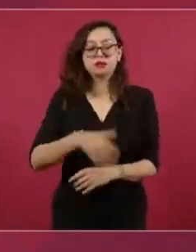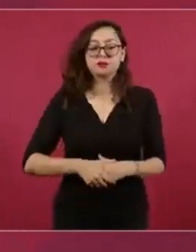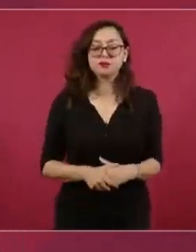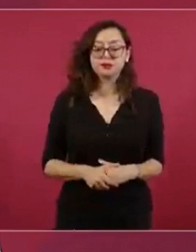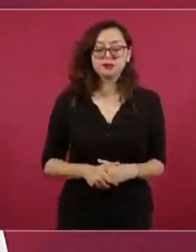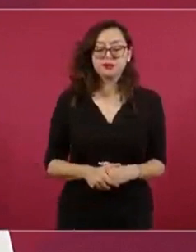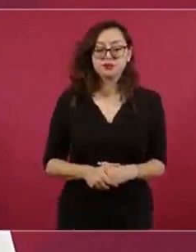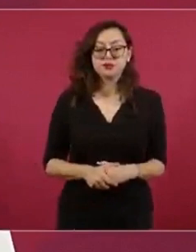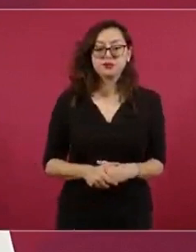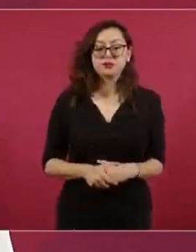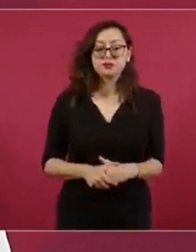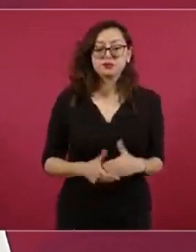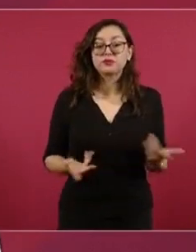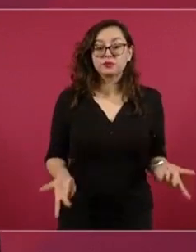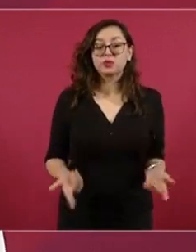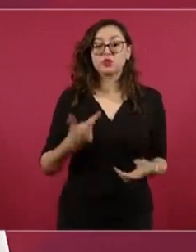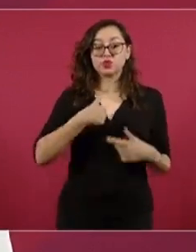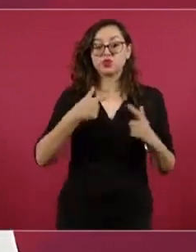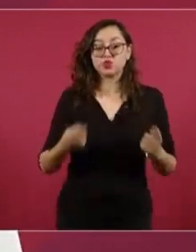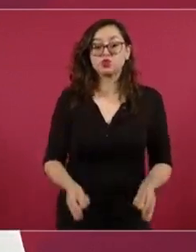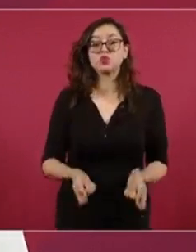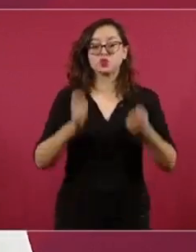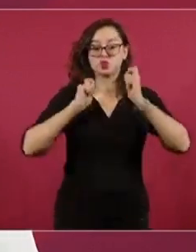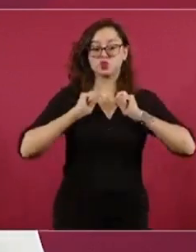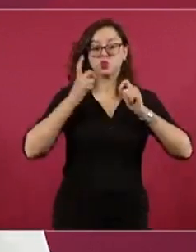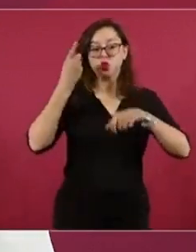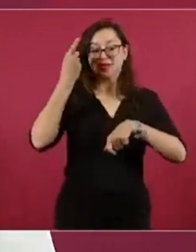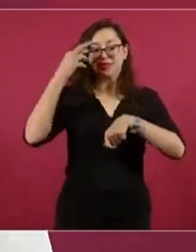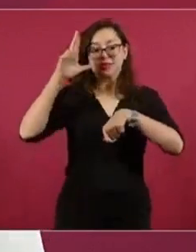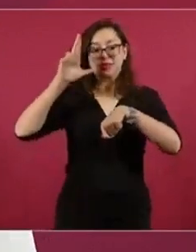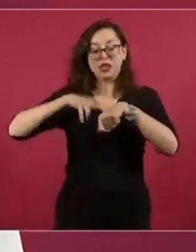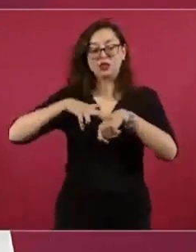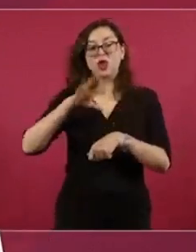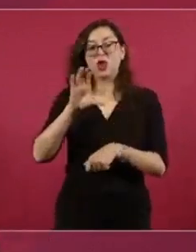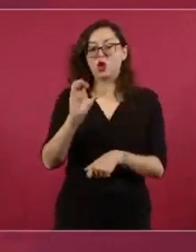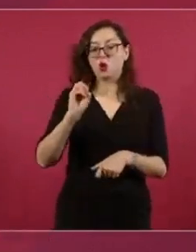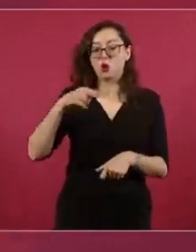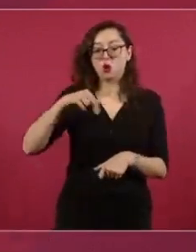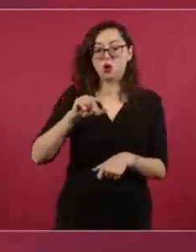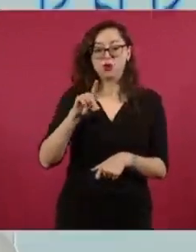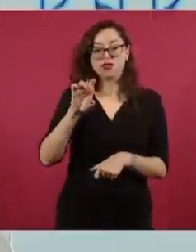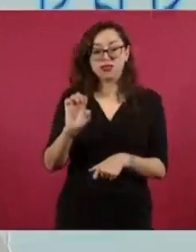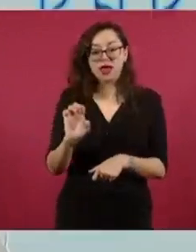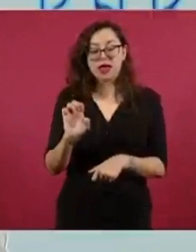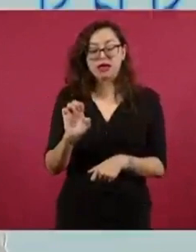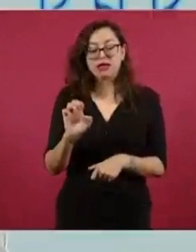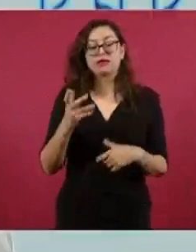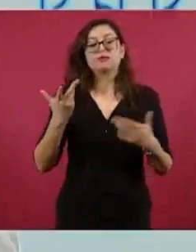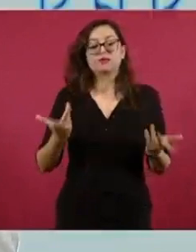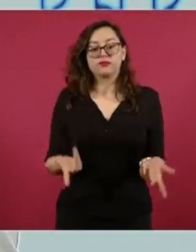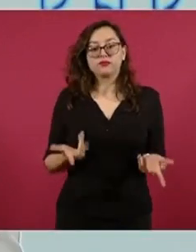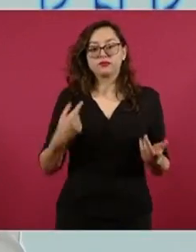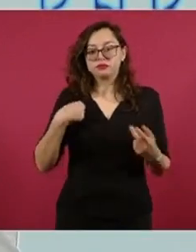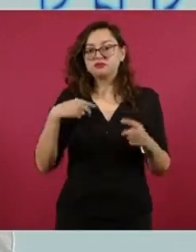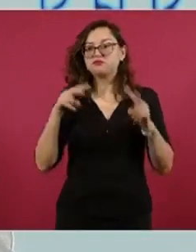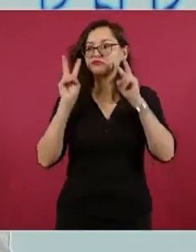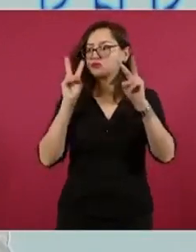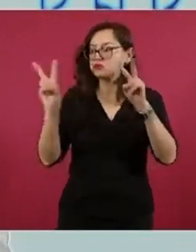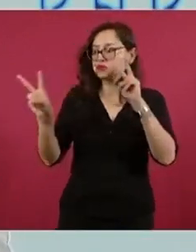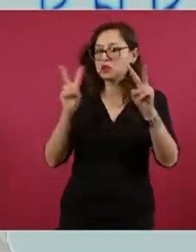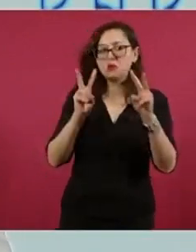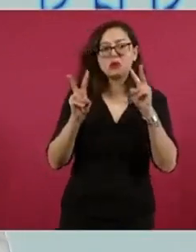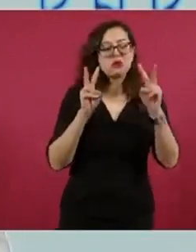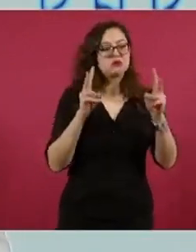Como dirigente, como directora de la CONADE durante todo este tiempo, pues me tocó ver de todo tipo de cosas,